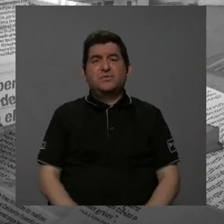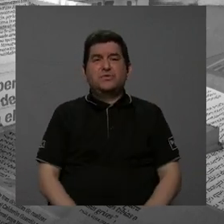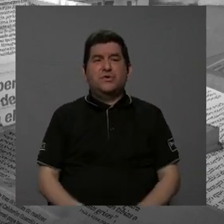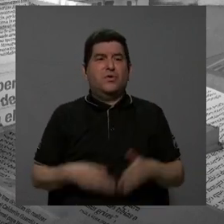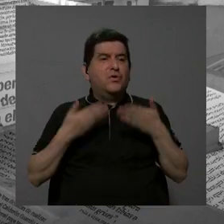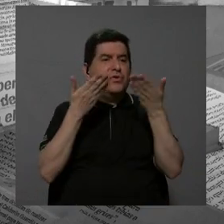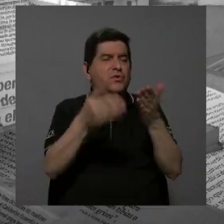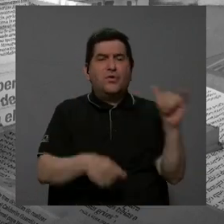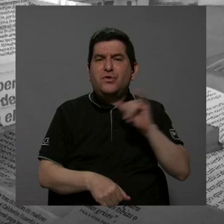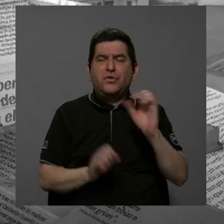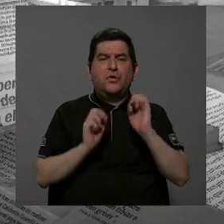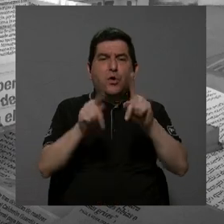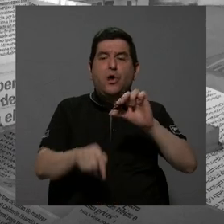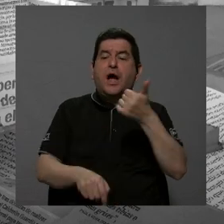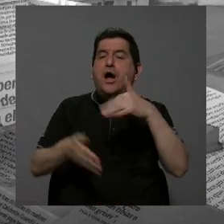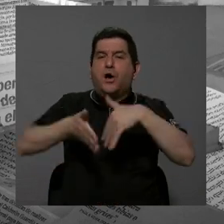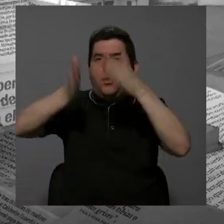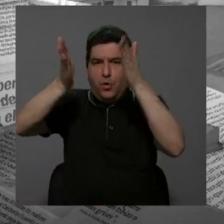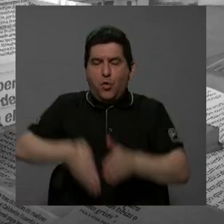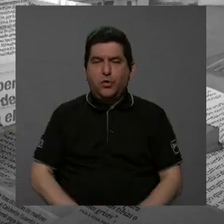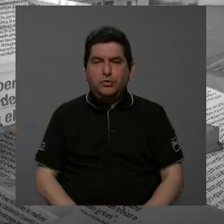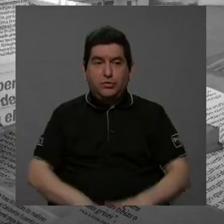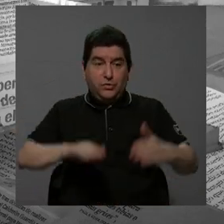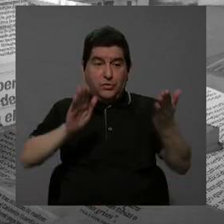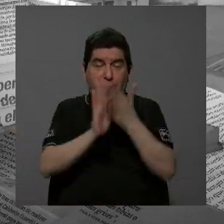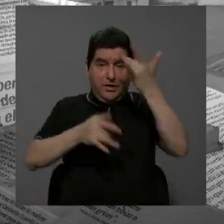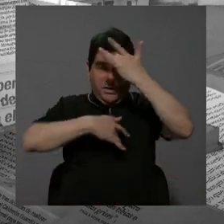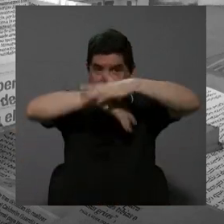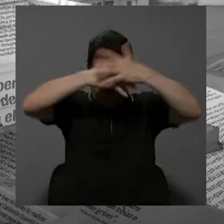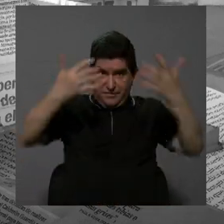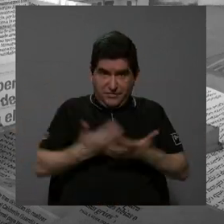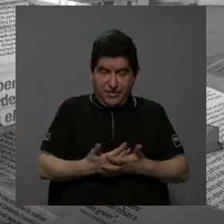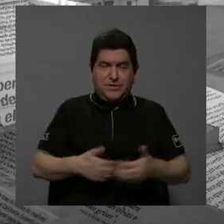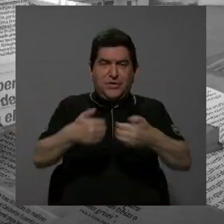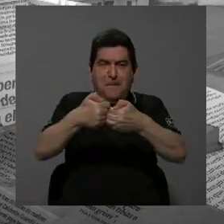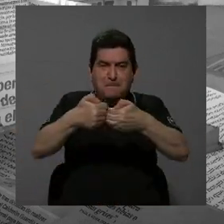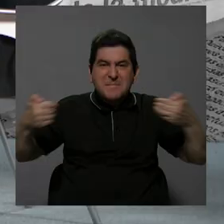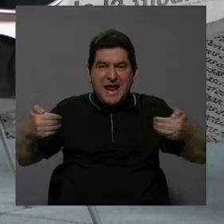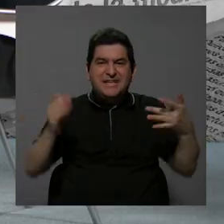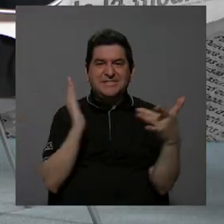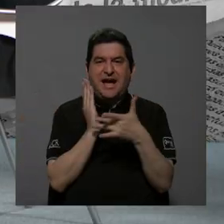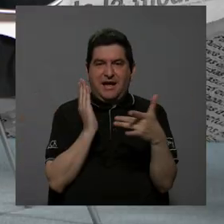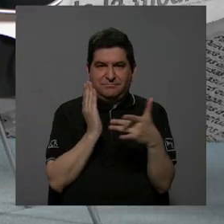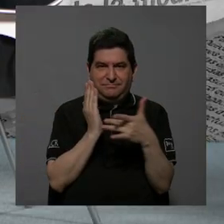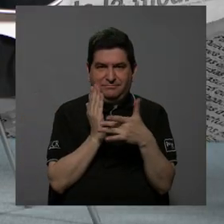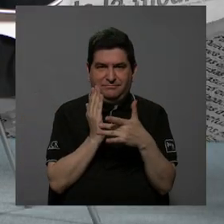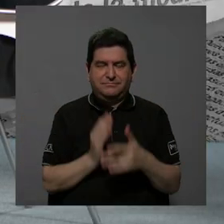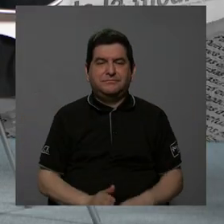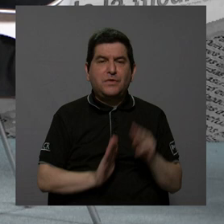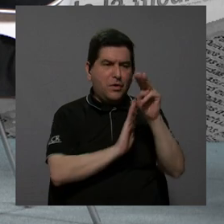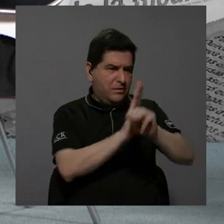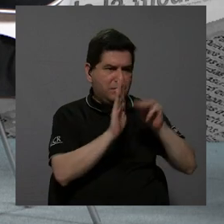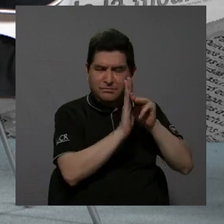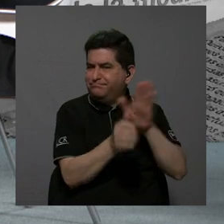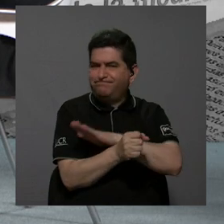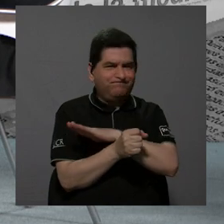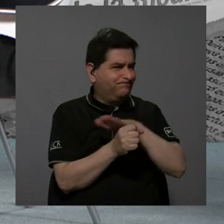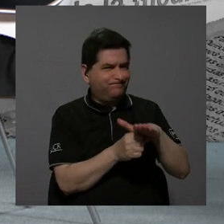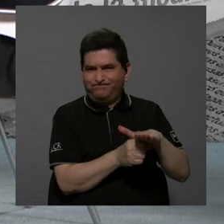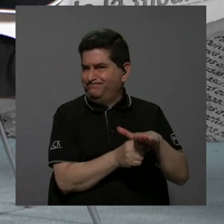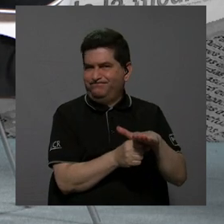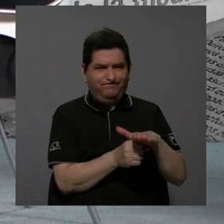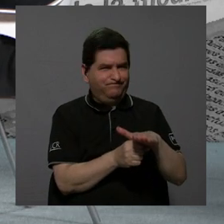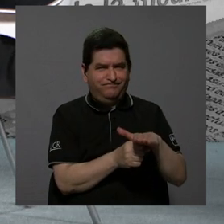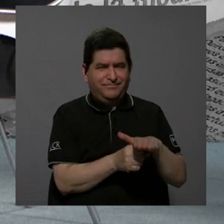le ofreció las mismas oportunidades que al otro, enfrentó la pandemia, enfrentó la brecha tecnológica, currículums que no se dieron completos,